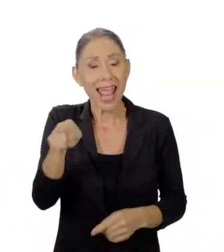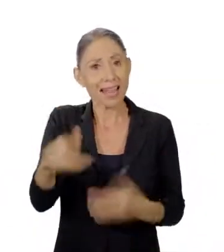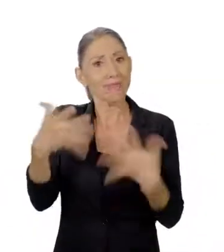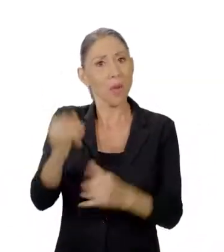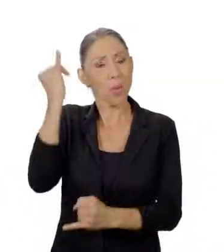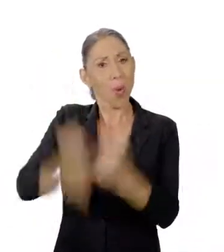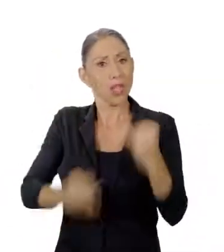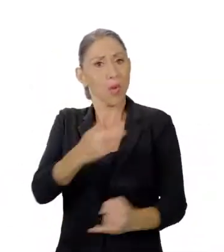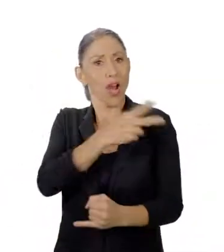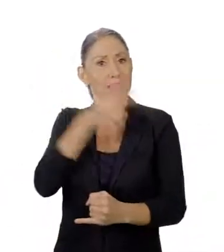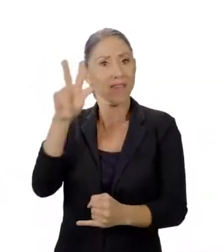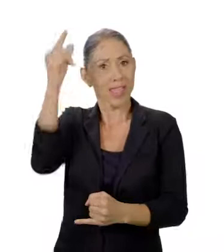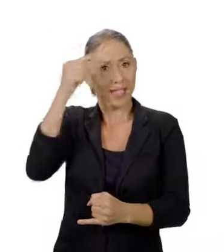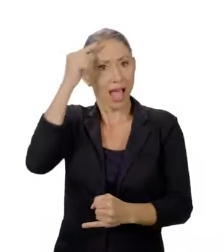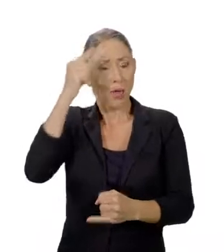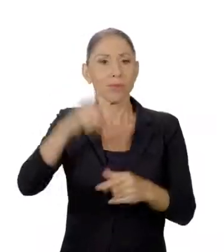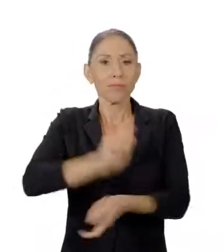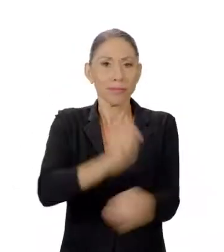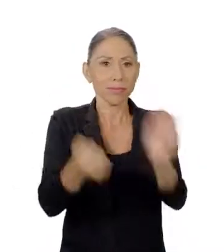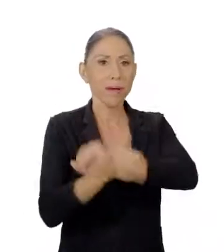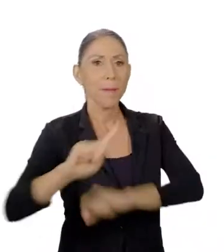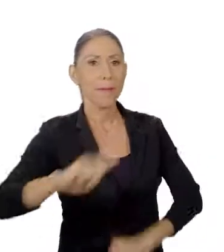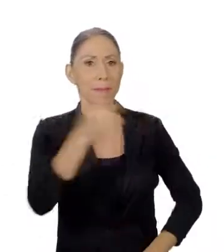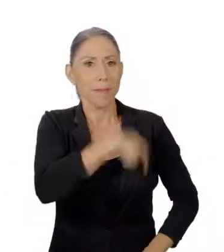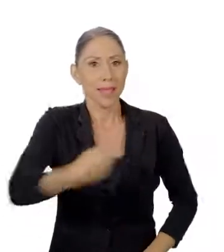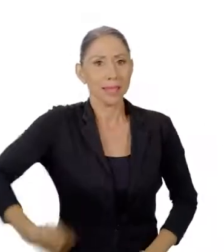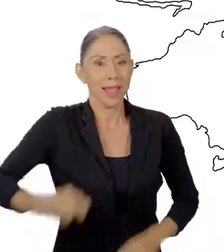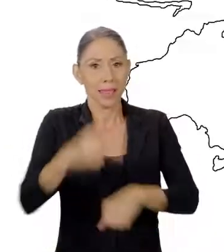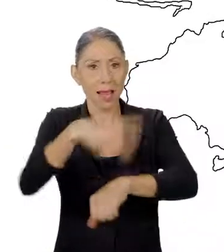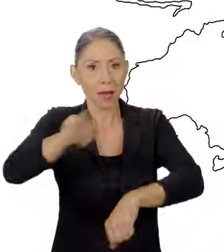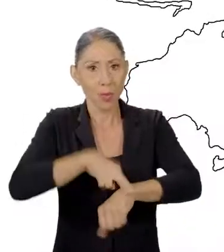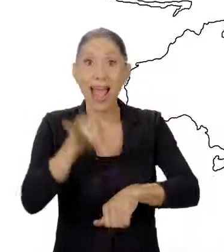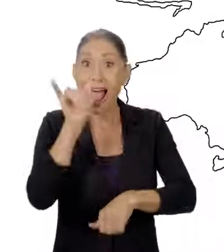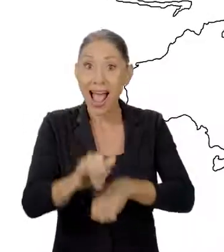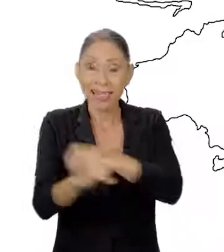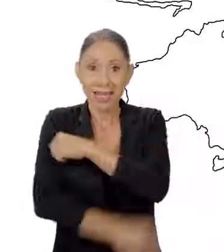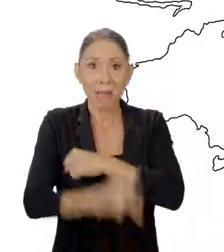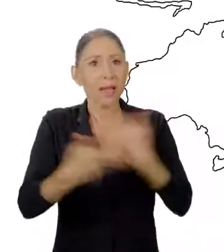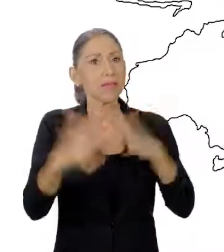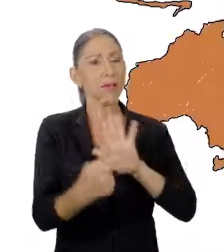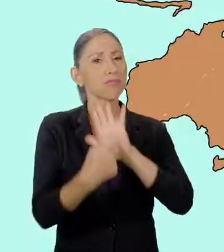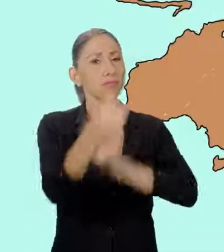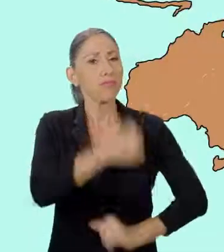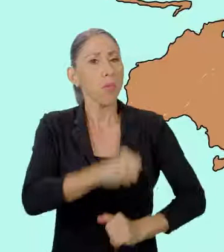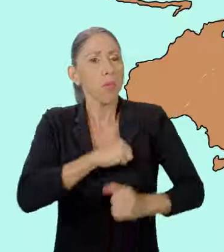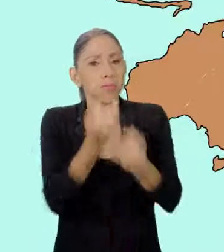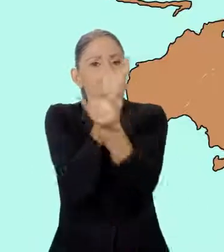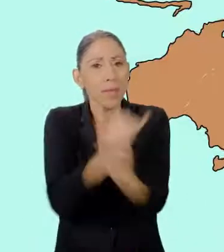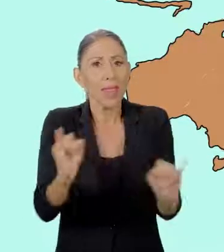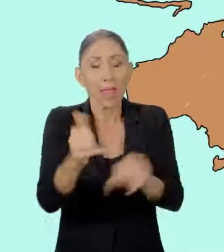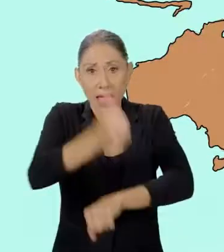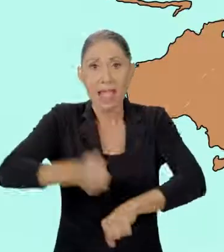último jefe de Estado y primer presidente de la República. Así, el país afirmó su soberanía e independencia para